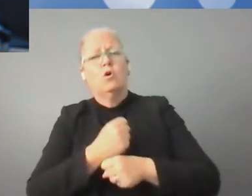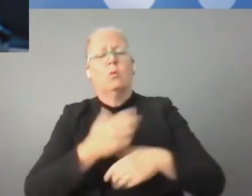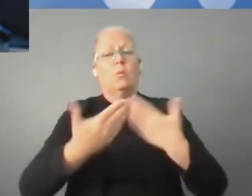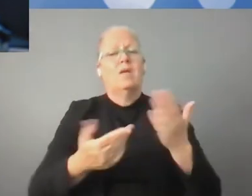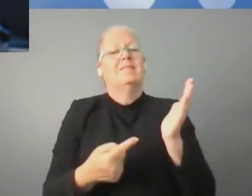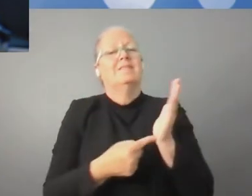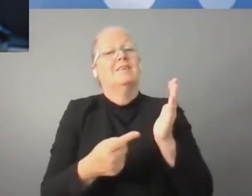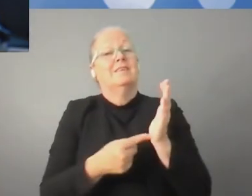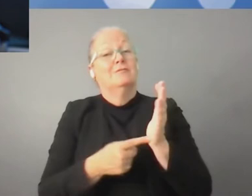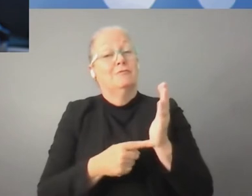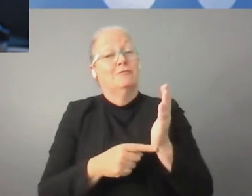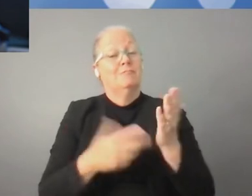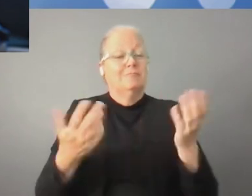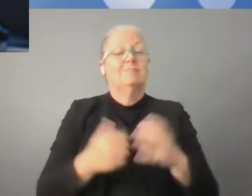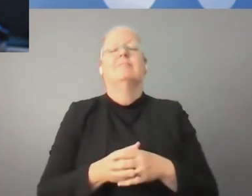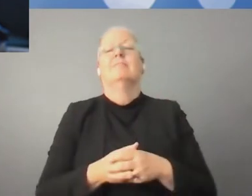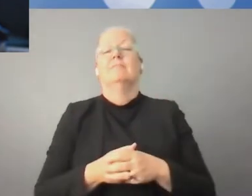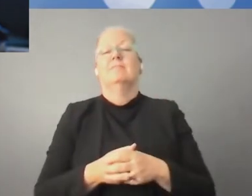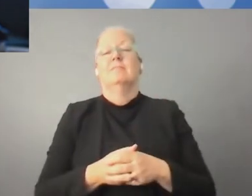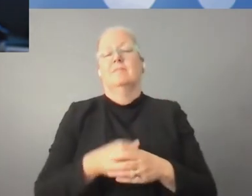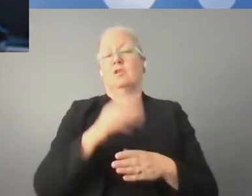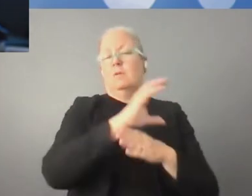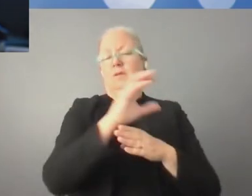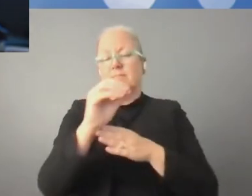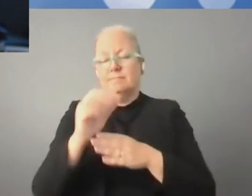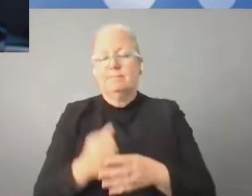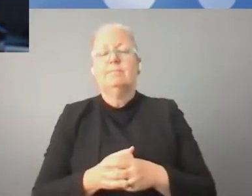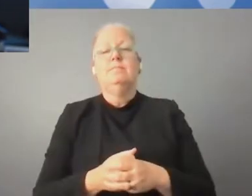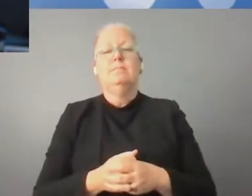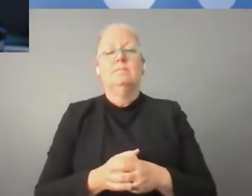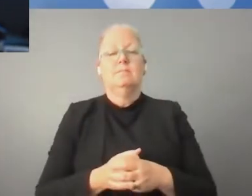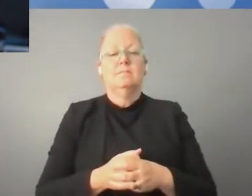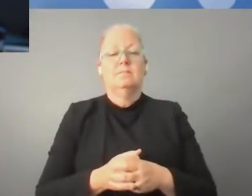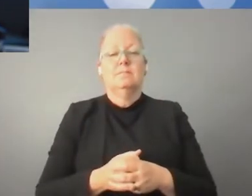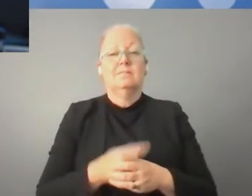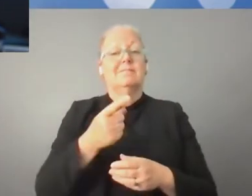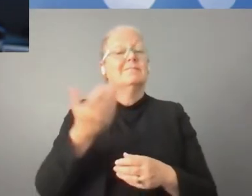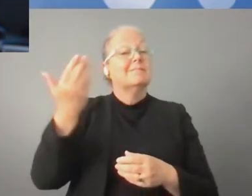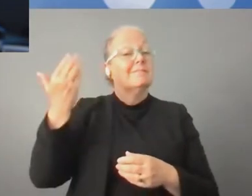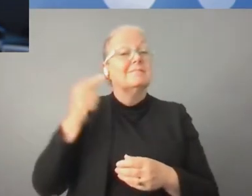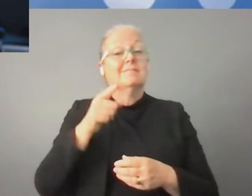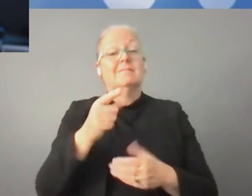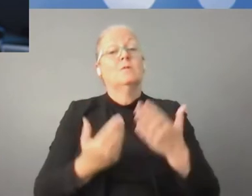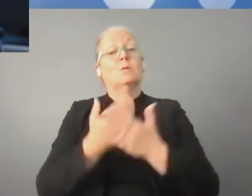como también de las actividades de las empresas tecnológicas. En este contexto,